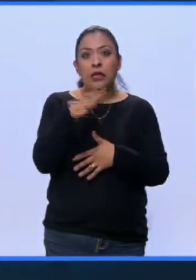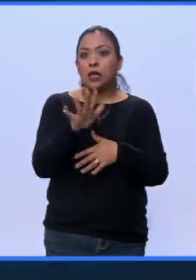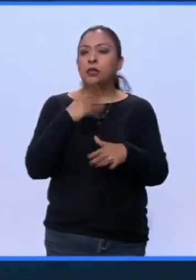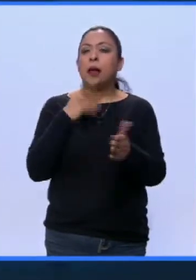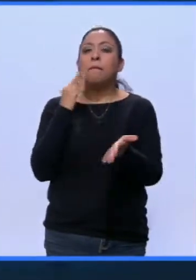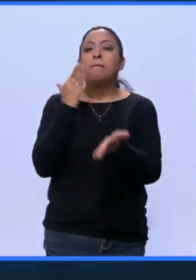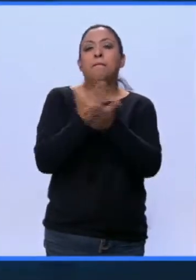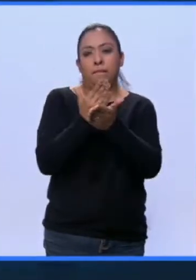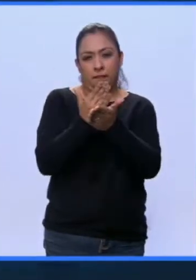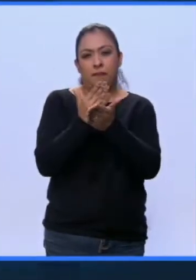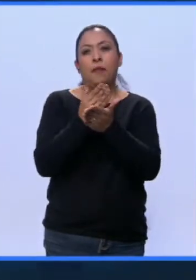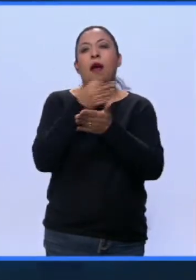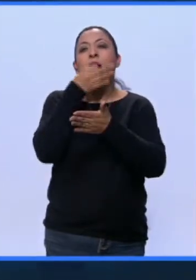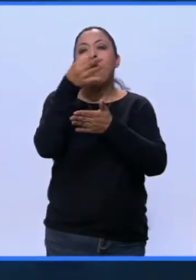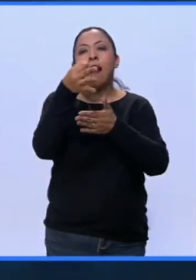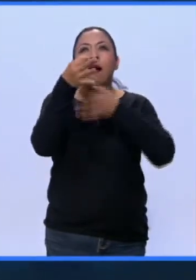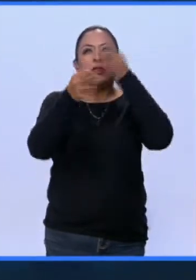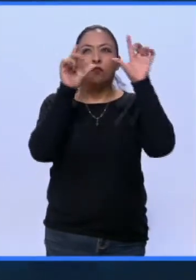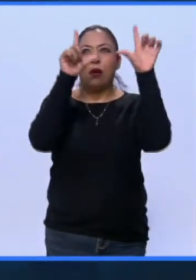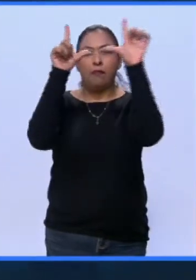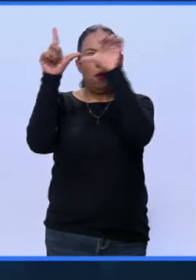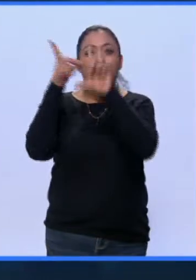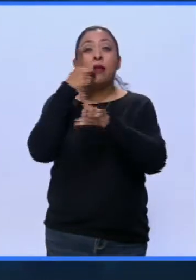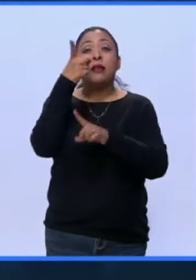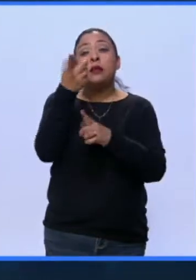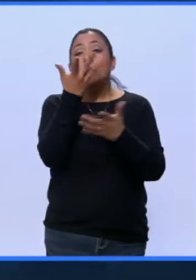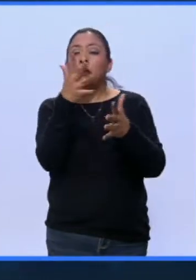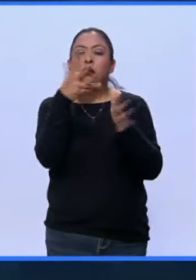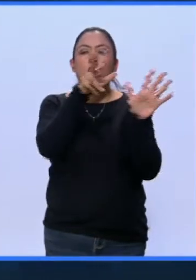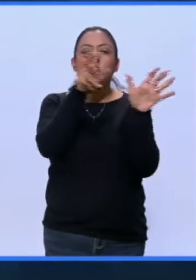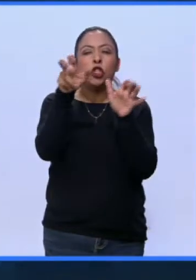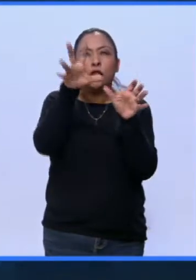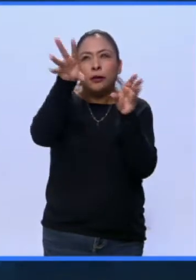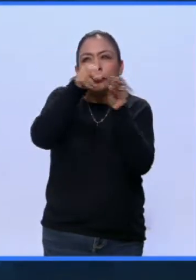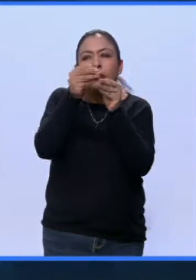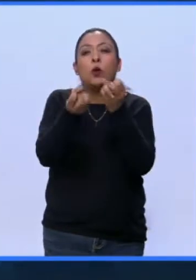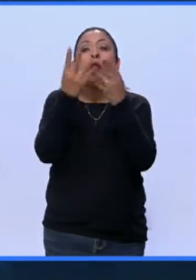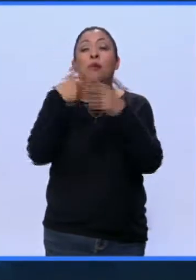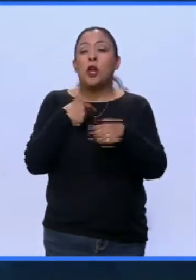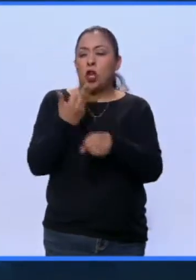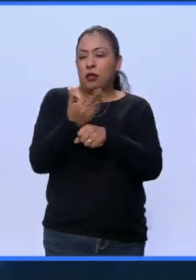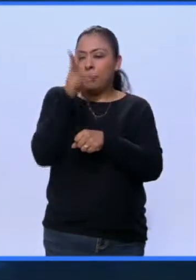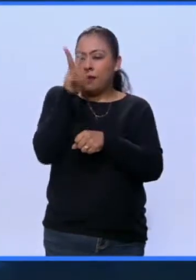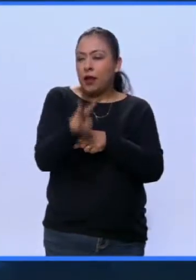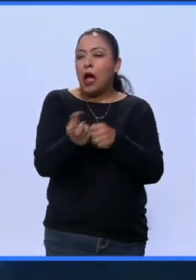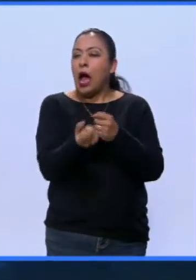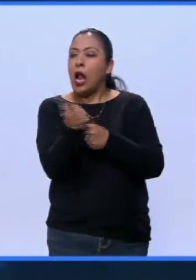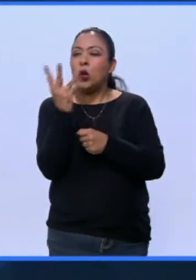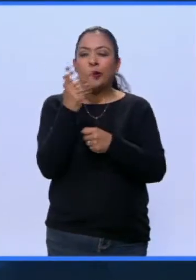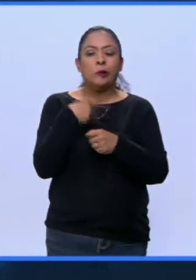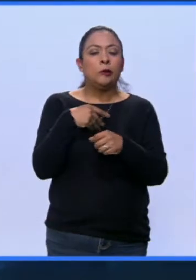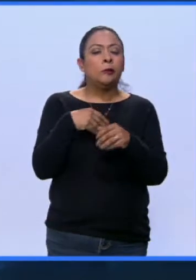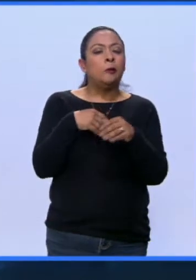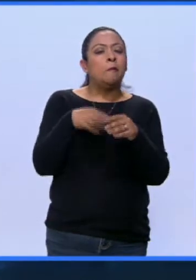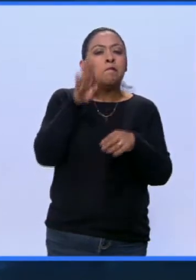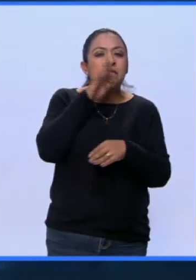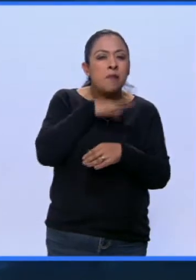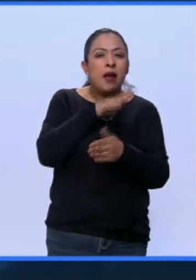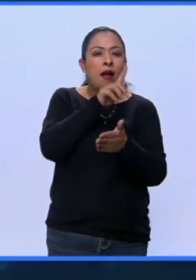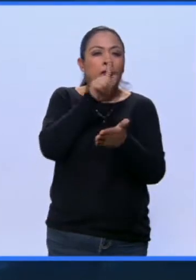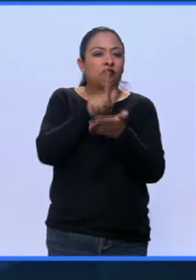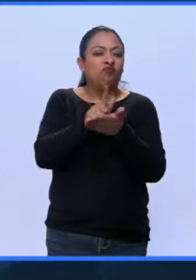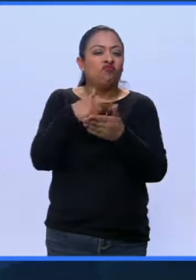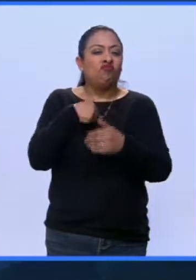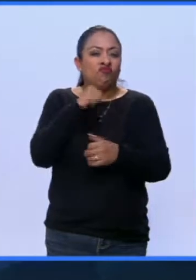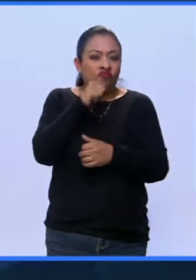anuncios. Se hizo un padrón donde hay cerca de 800, pero se sabe de una cifra negra de anuncios irregulares que alcanza el total de 1